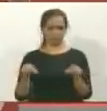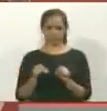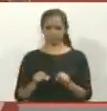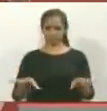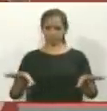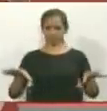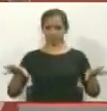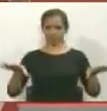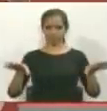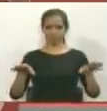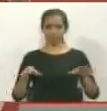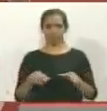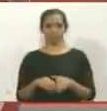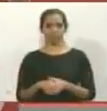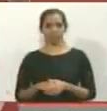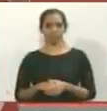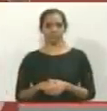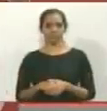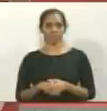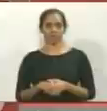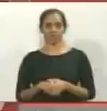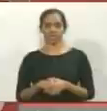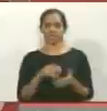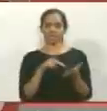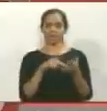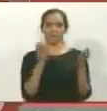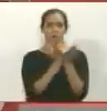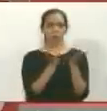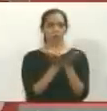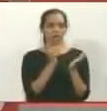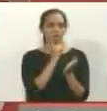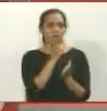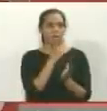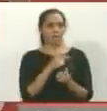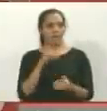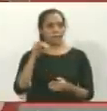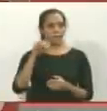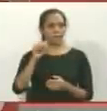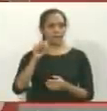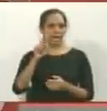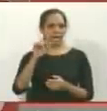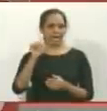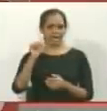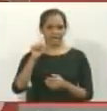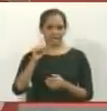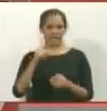Y van, y se van por un colegio que se llama María Auxiliador en Altamira.